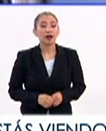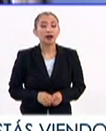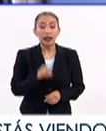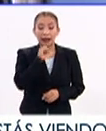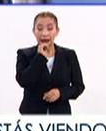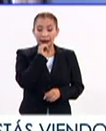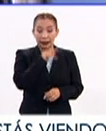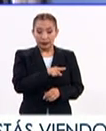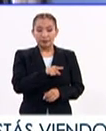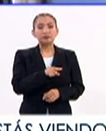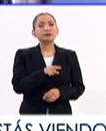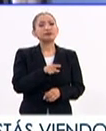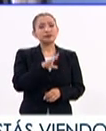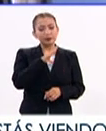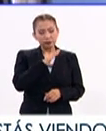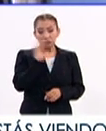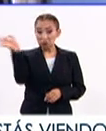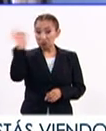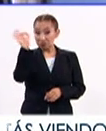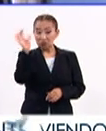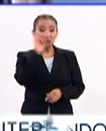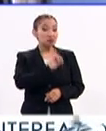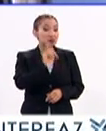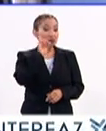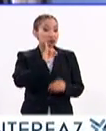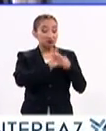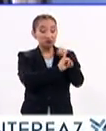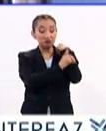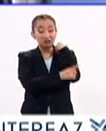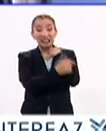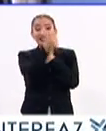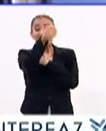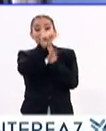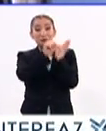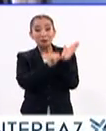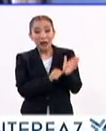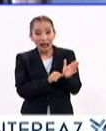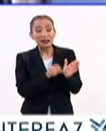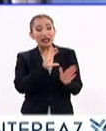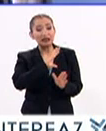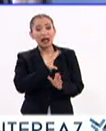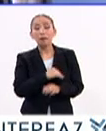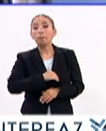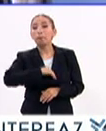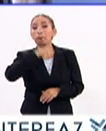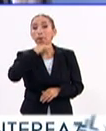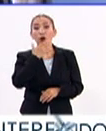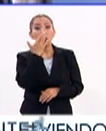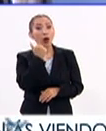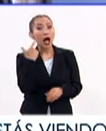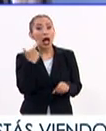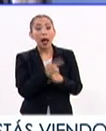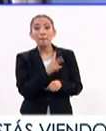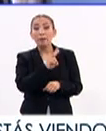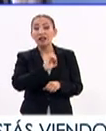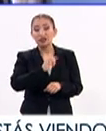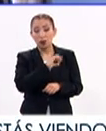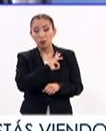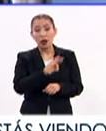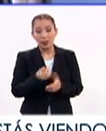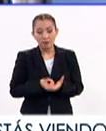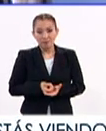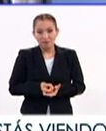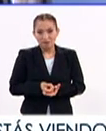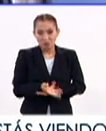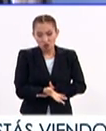si las pacientes ya tienen seis meses de sed indetectables, el bebé puede nacer por vía